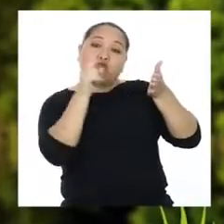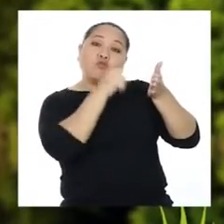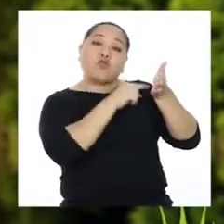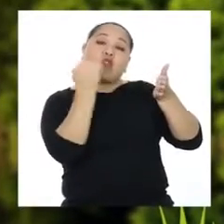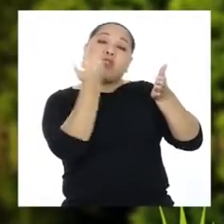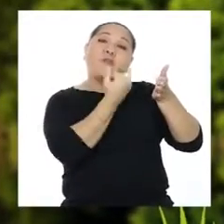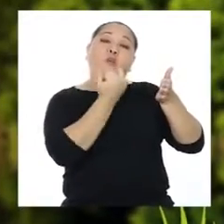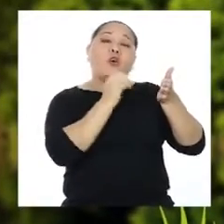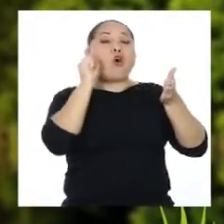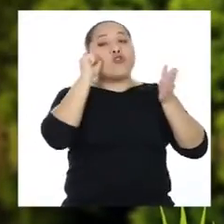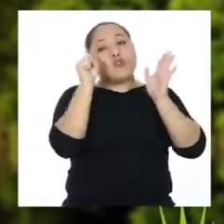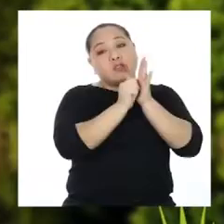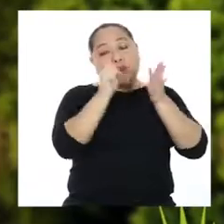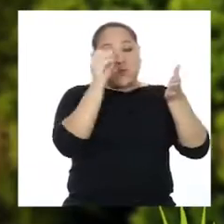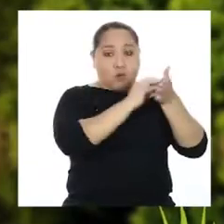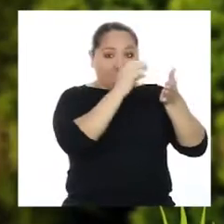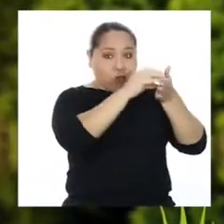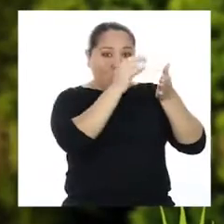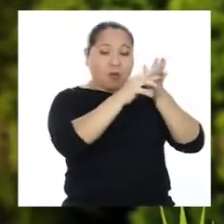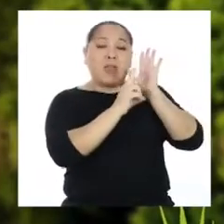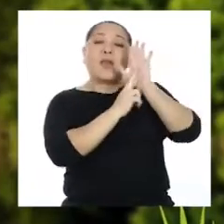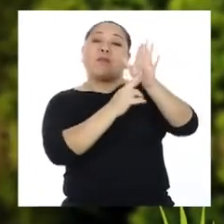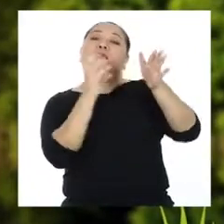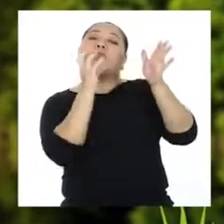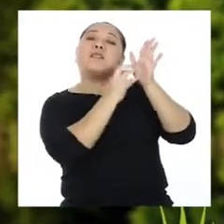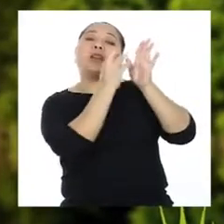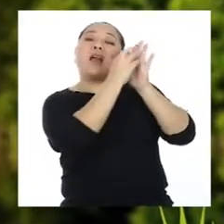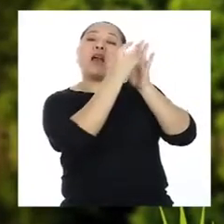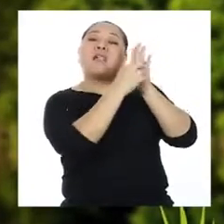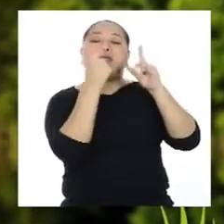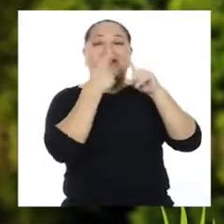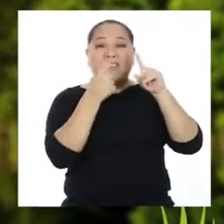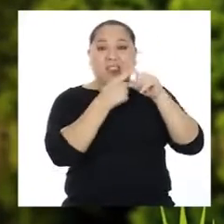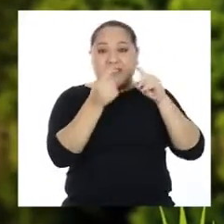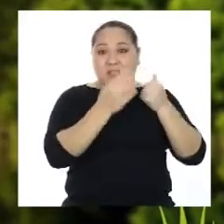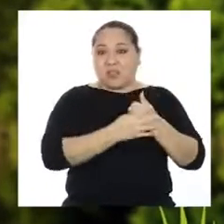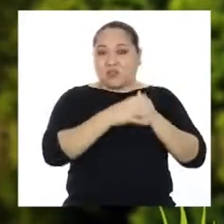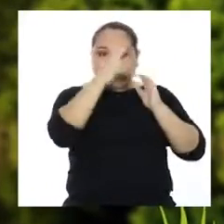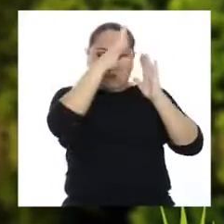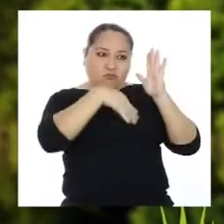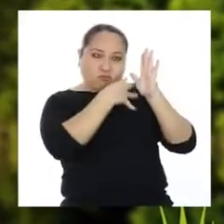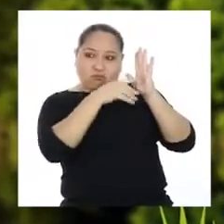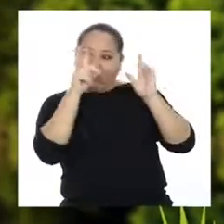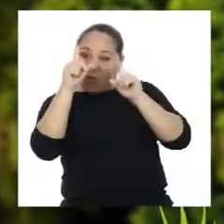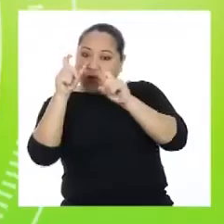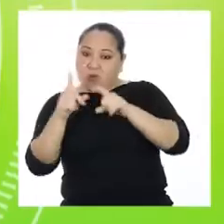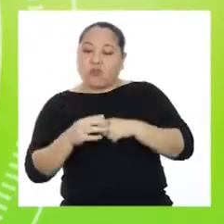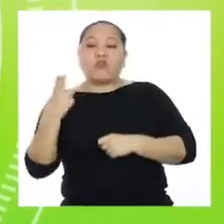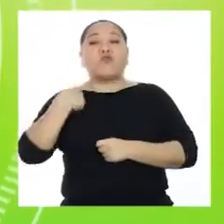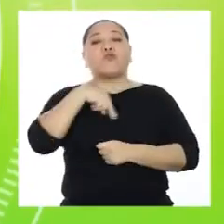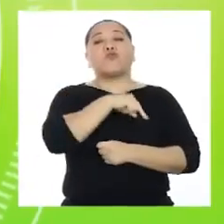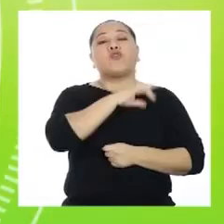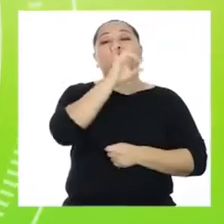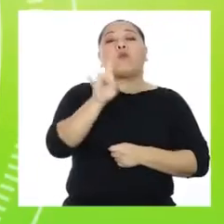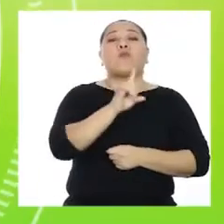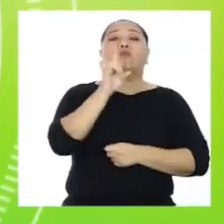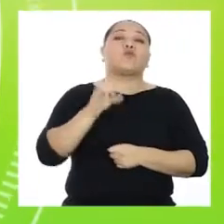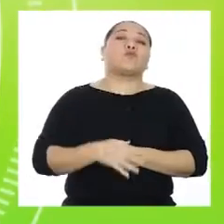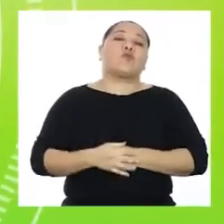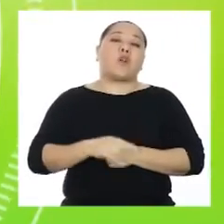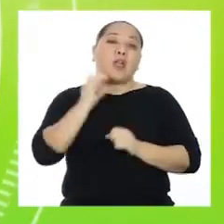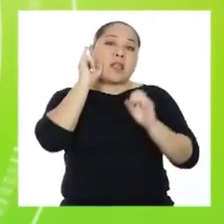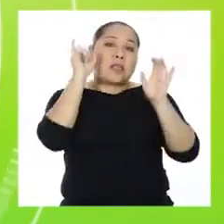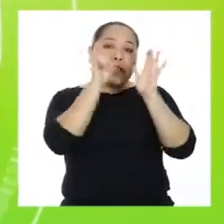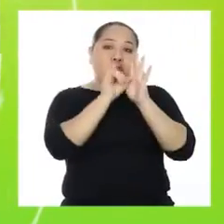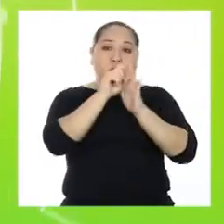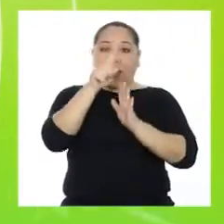que se utilizan dibujos o símbolos para representar las cantidades de una encuesta. Nosotros vamos a